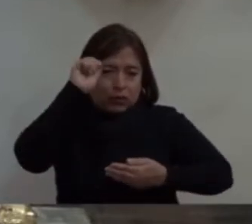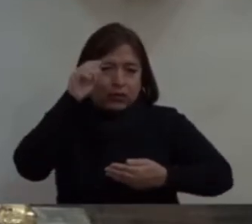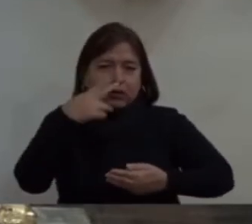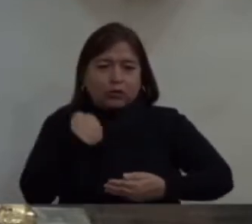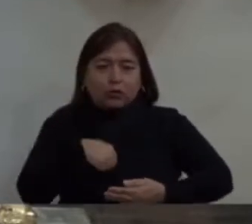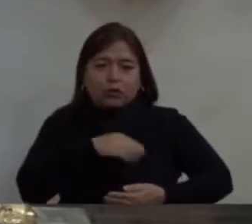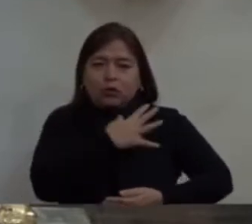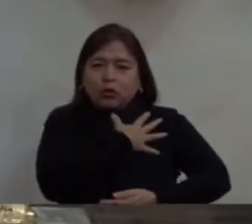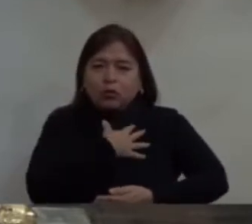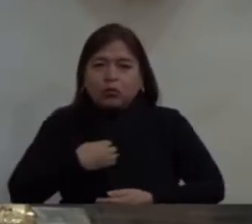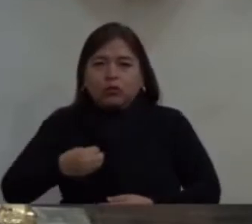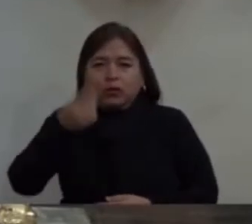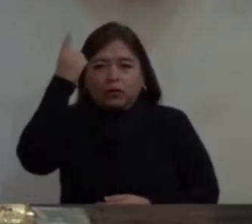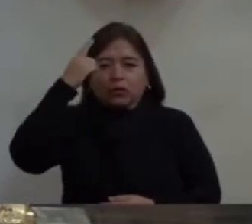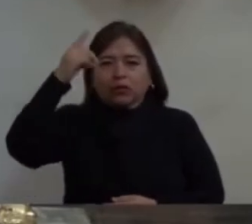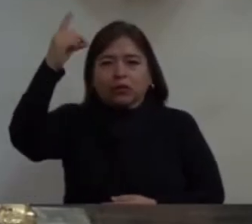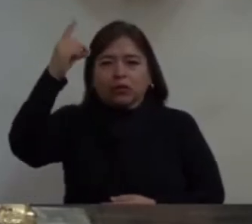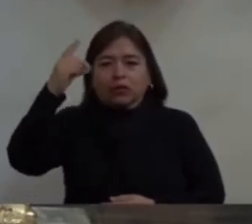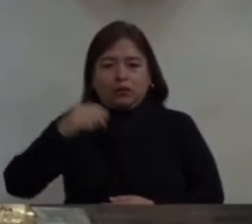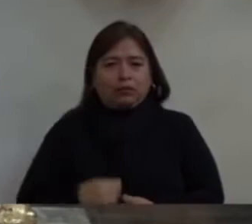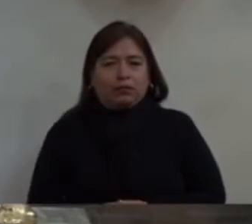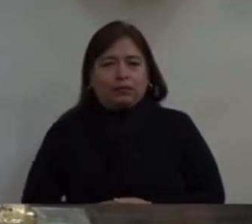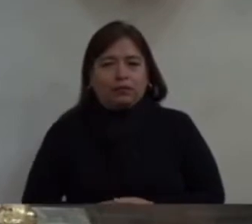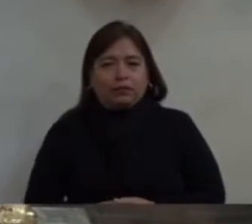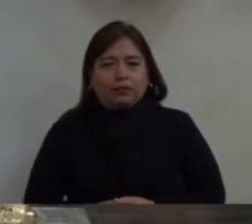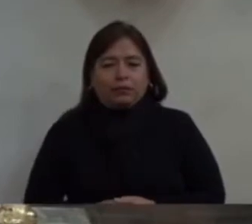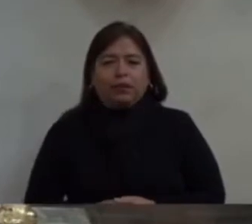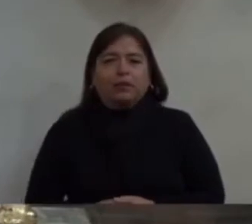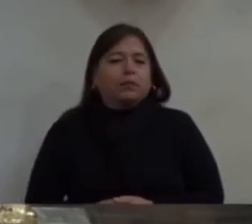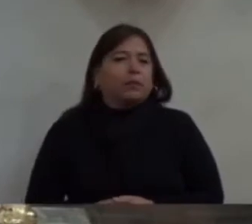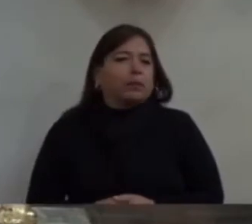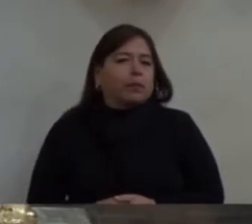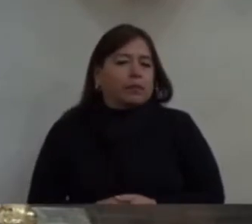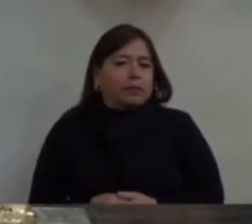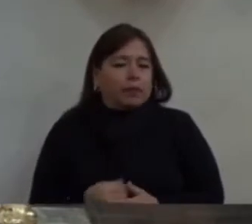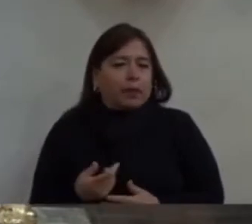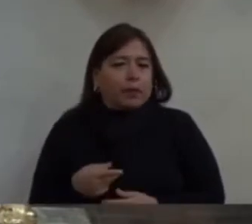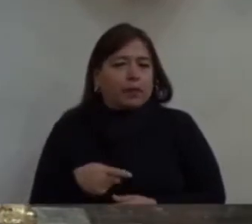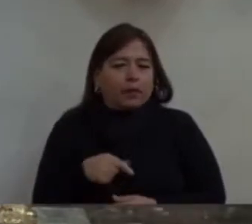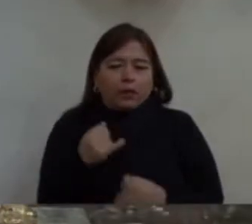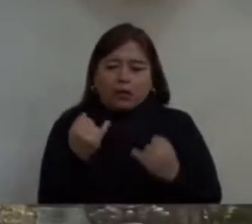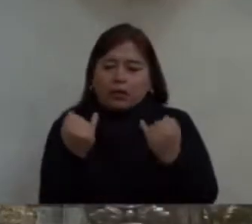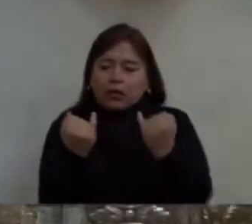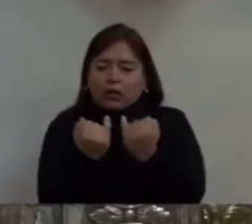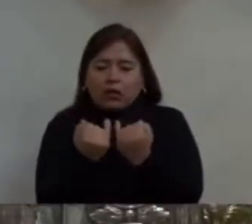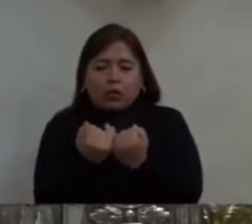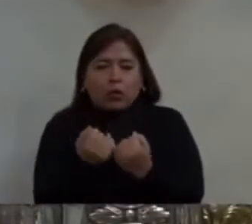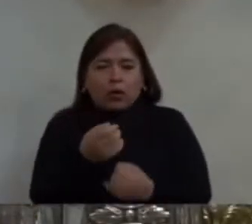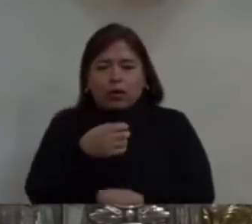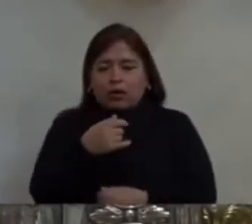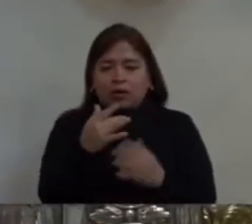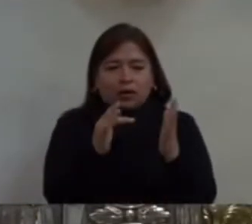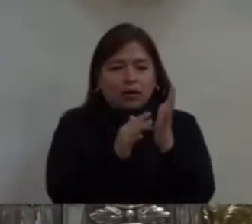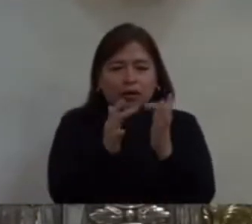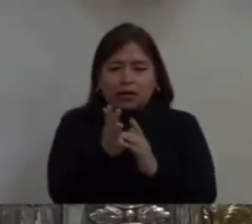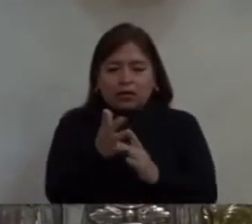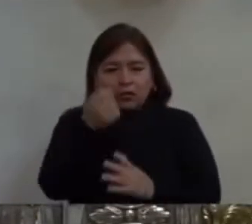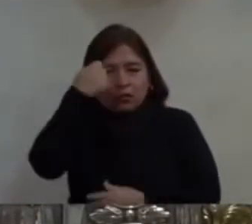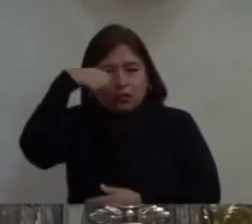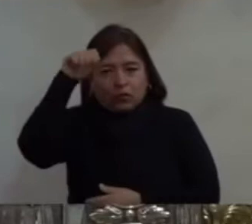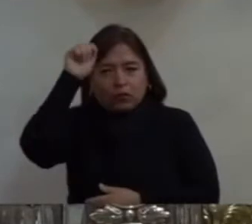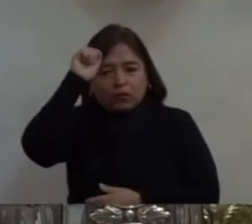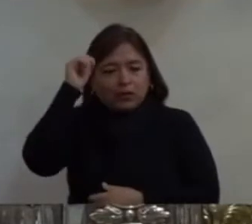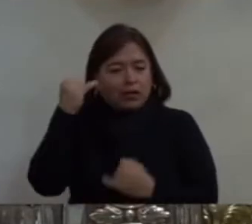Al estilo de la experiencia de Jesús, también nosotros vivimos lo mismo.